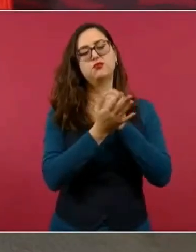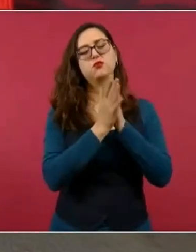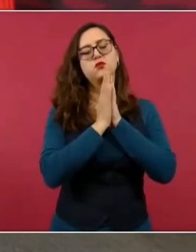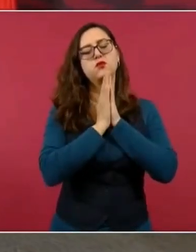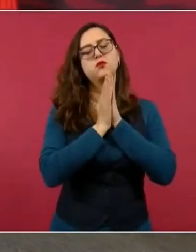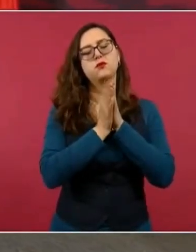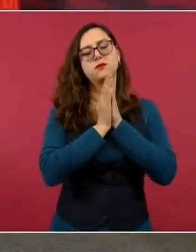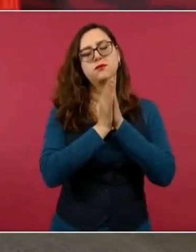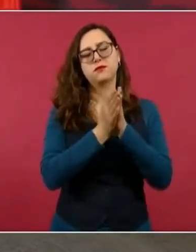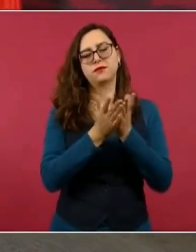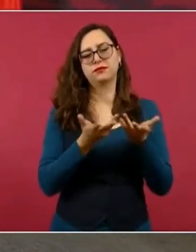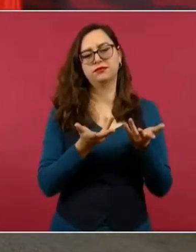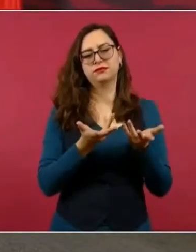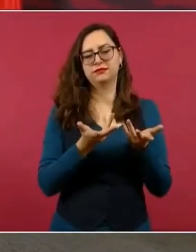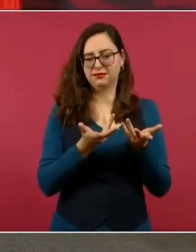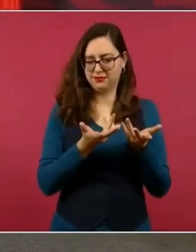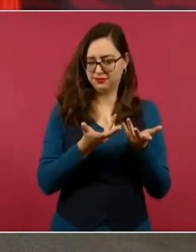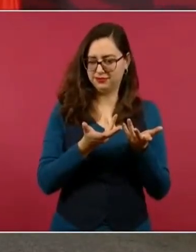bueno